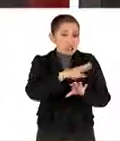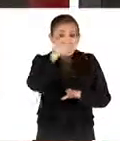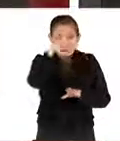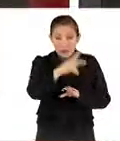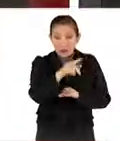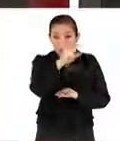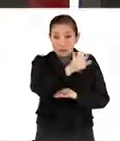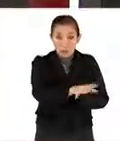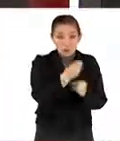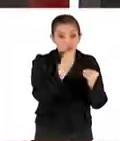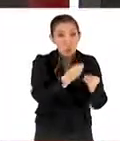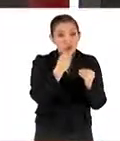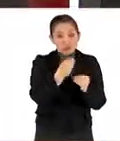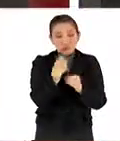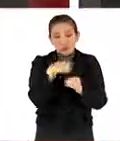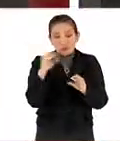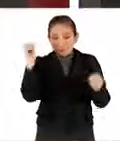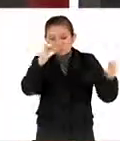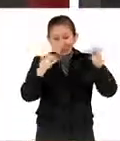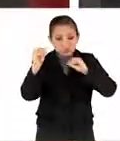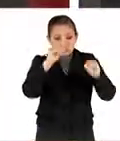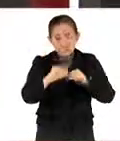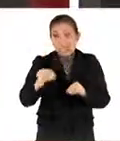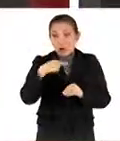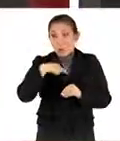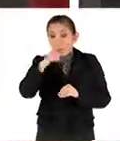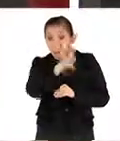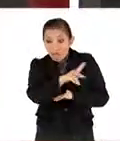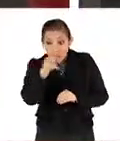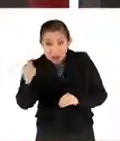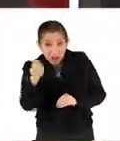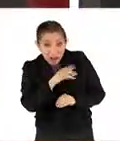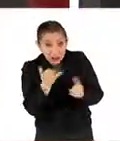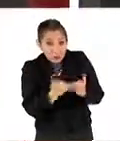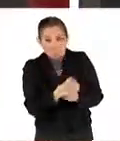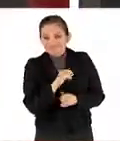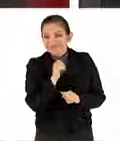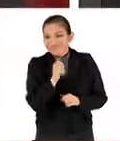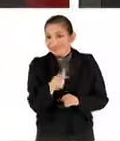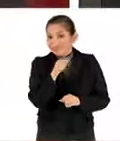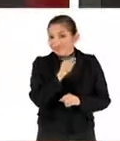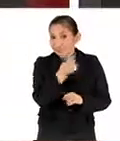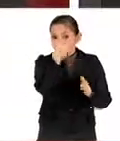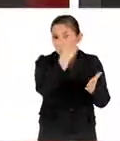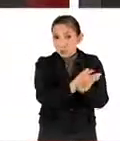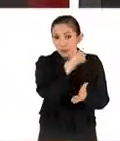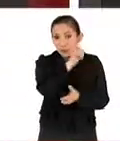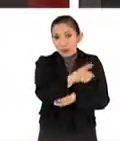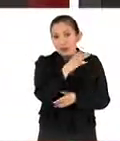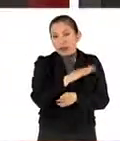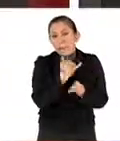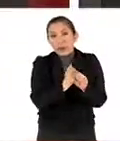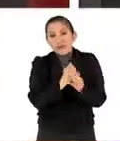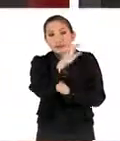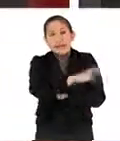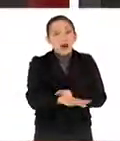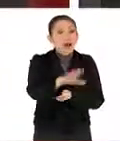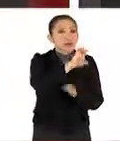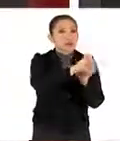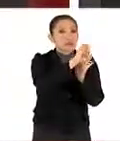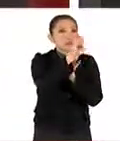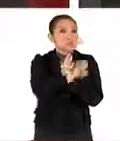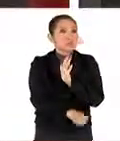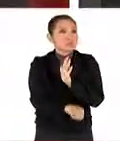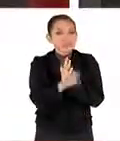país bastante capacidad instalada, no hay nada comparable y las investigaciones que hacemos en las áreas, por